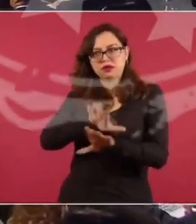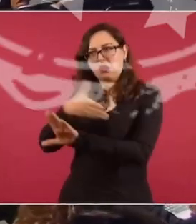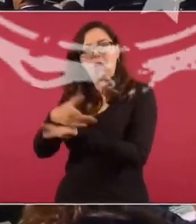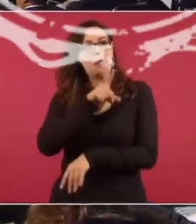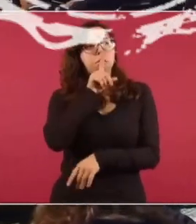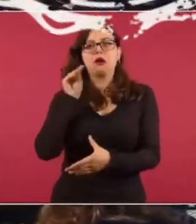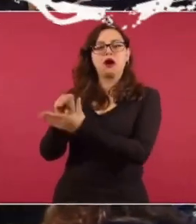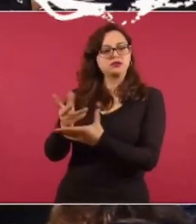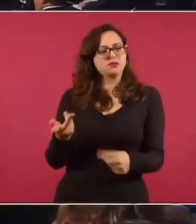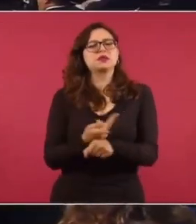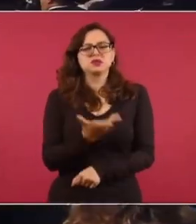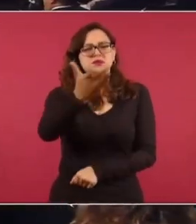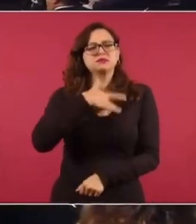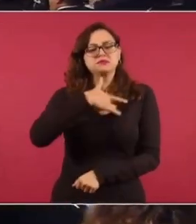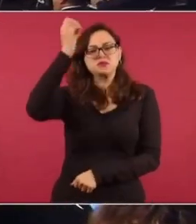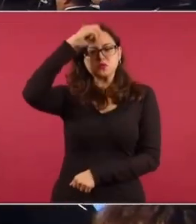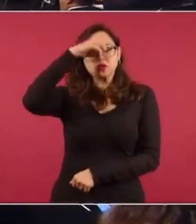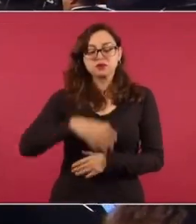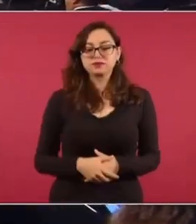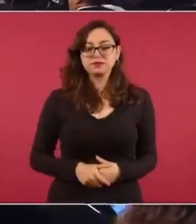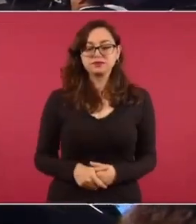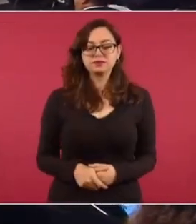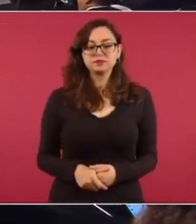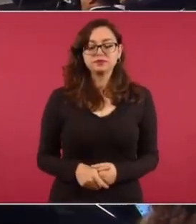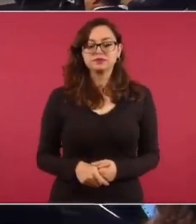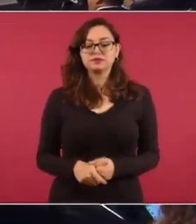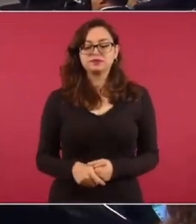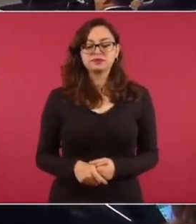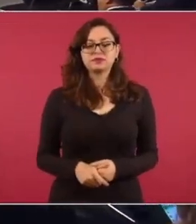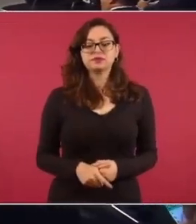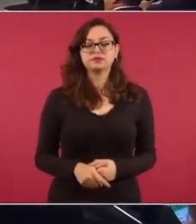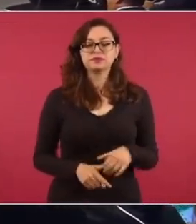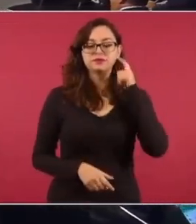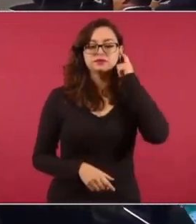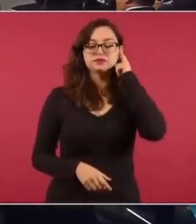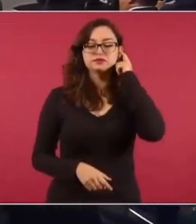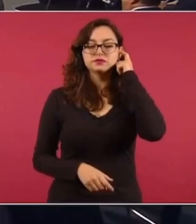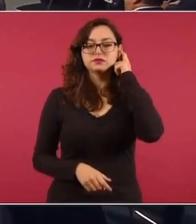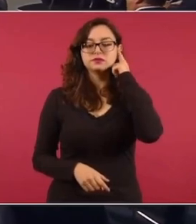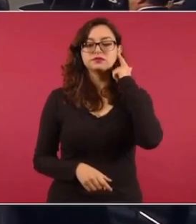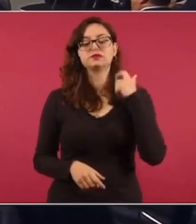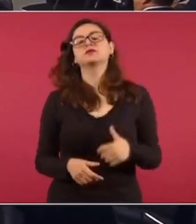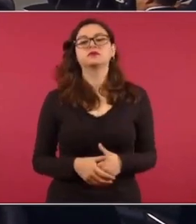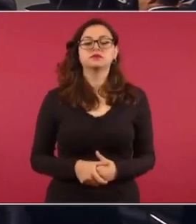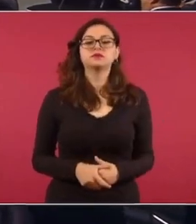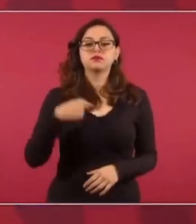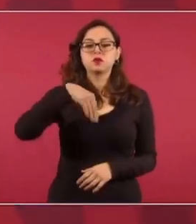Pues este, tiene que seguir habiendo debate, que antes no había,